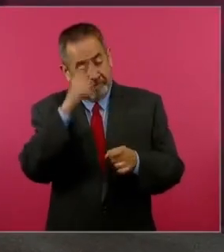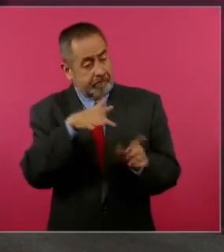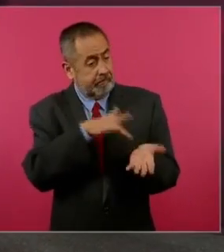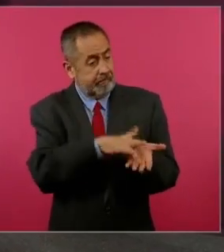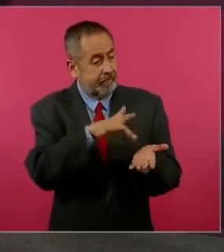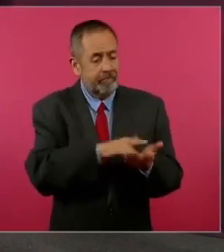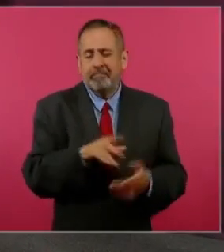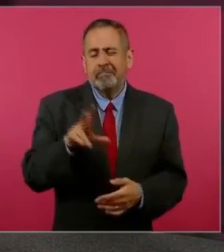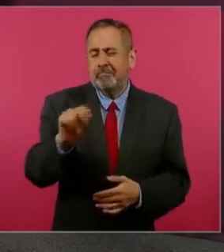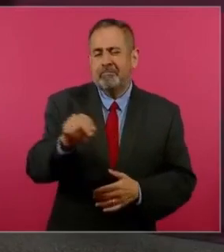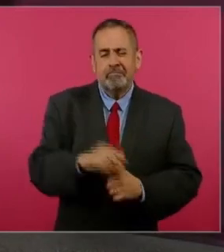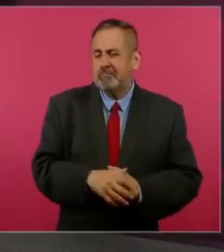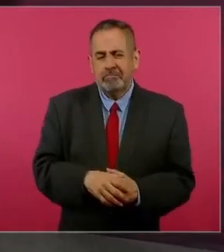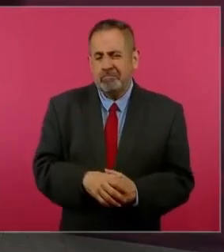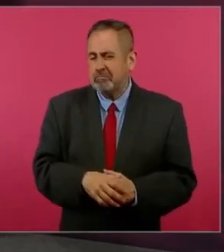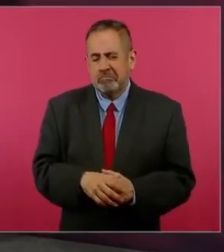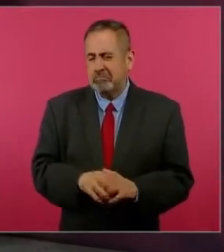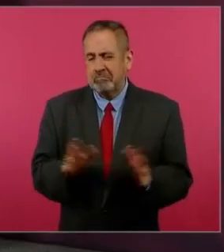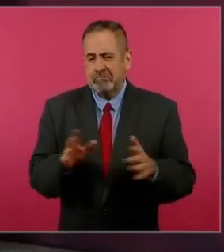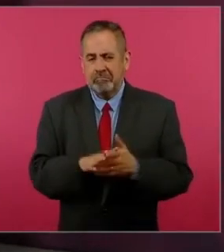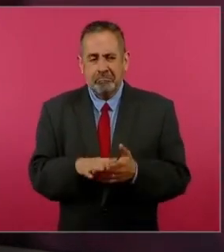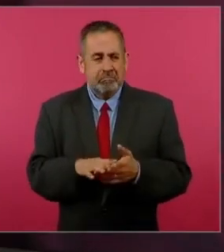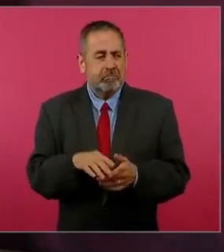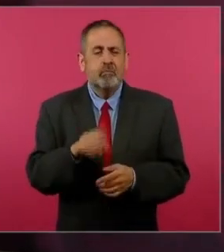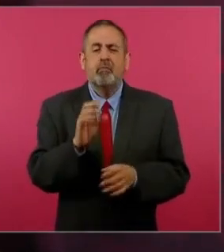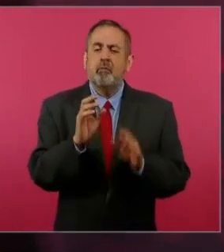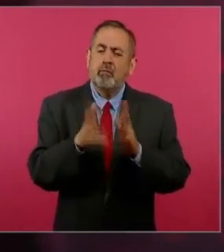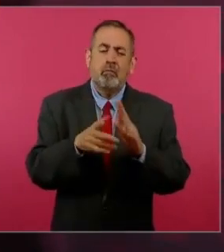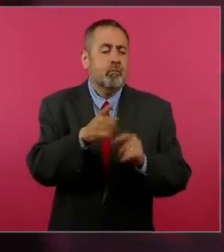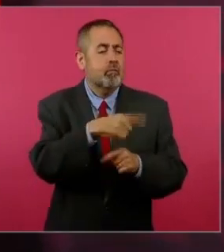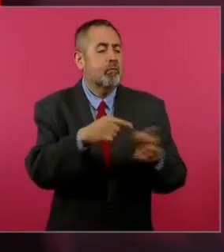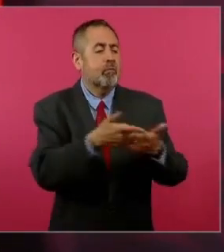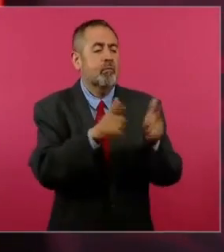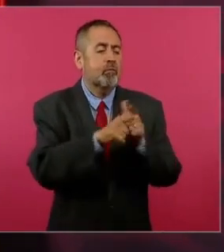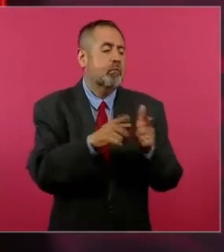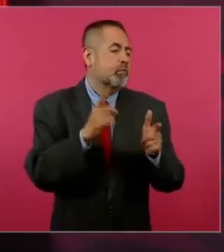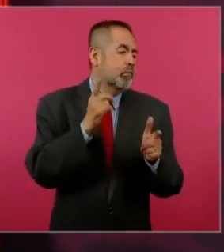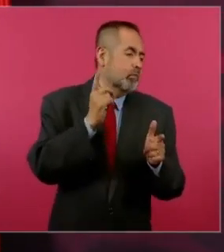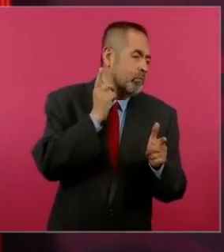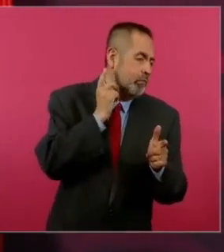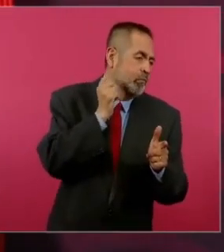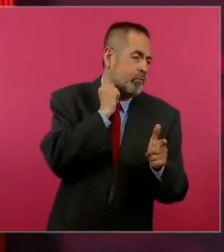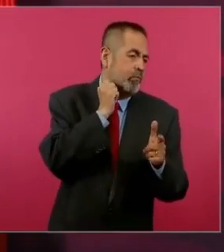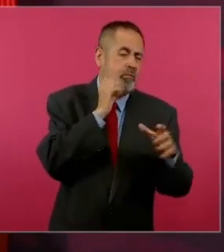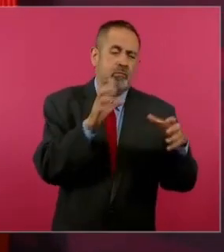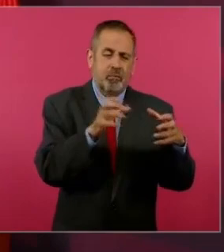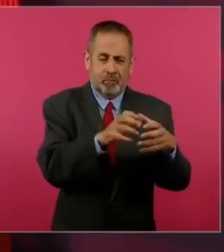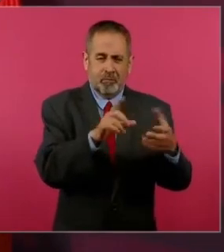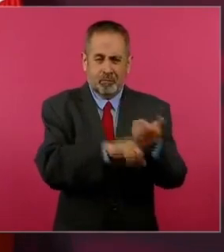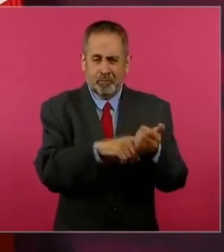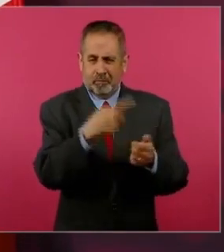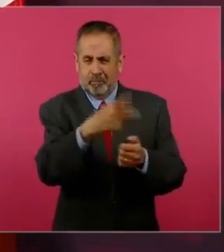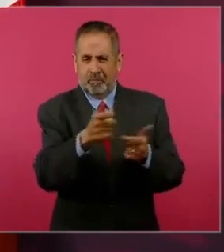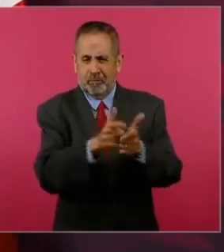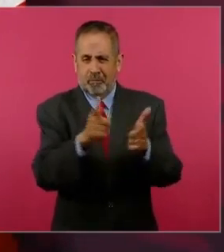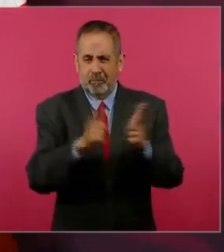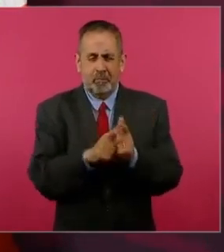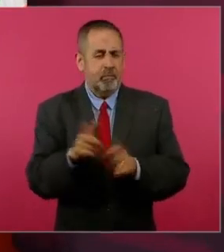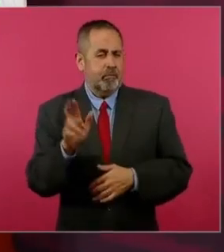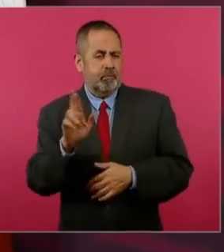ni por los legisladores del Partido